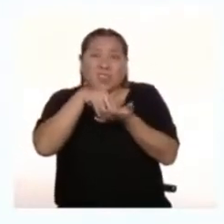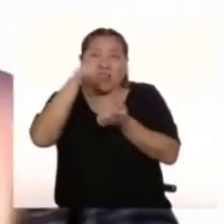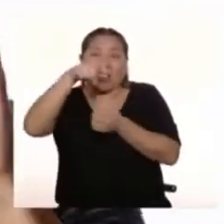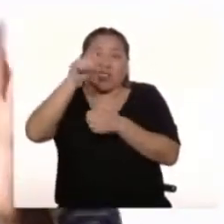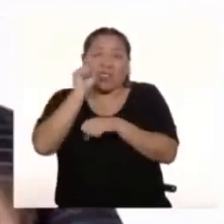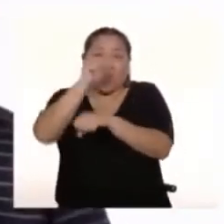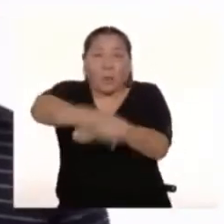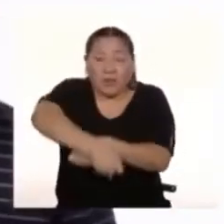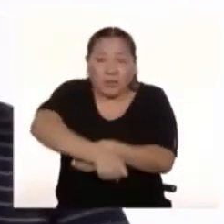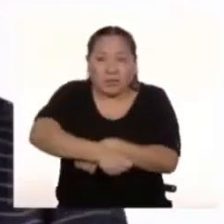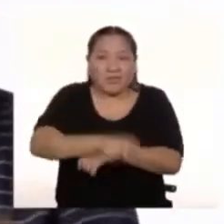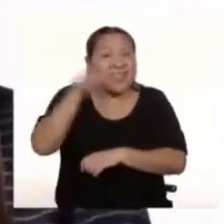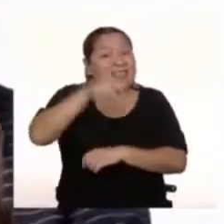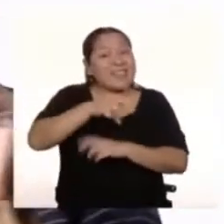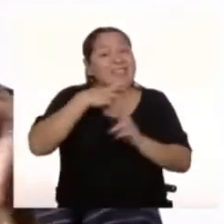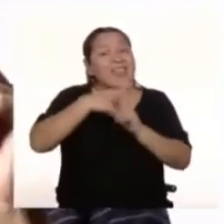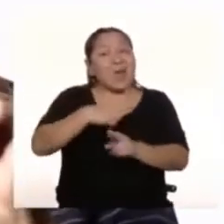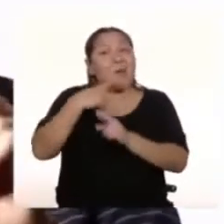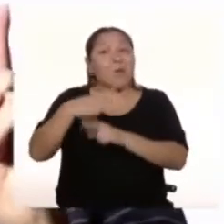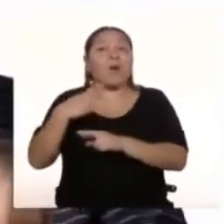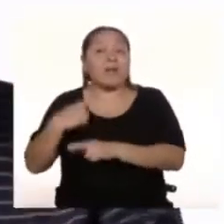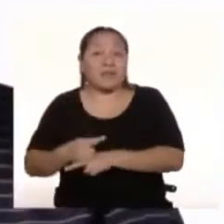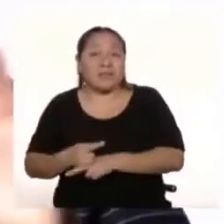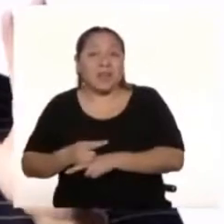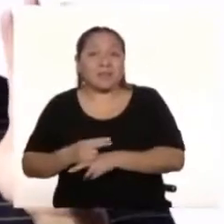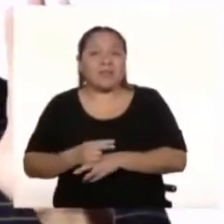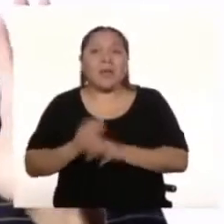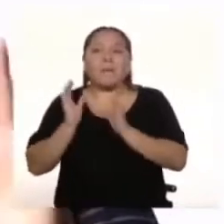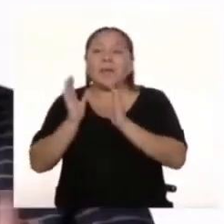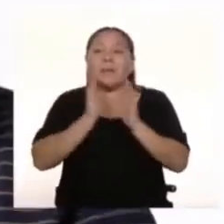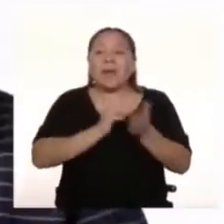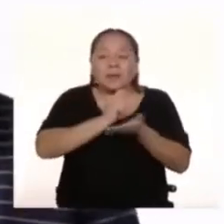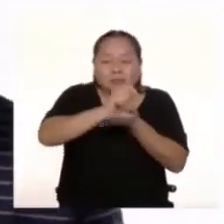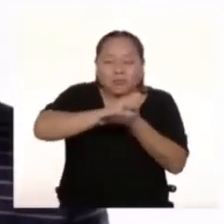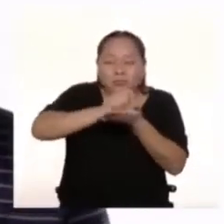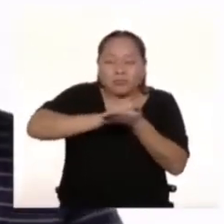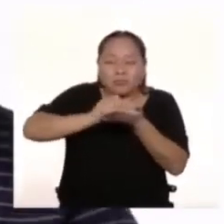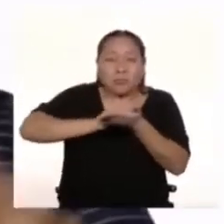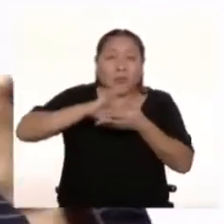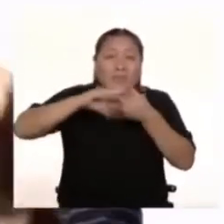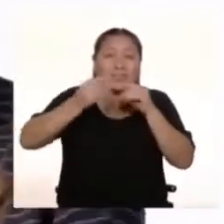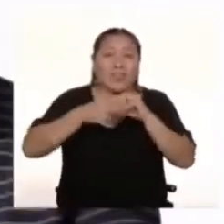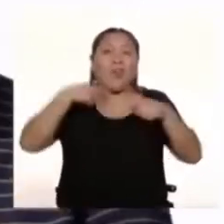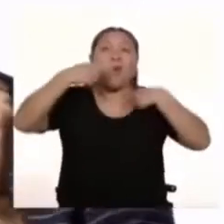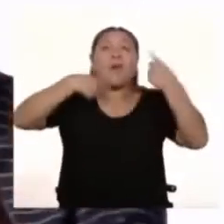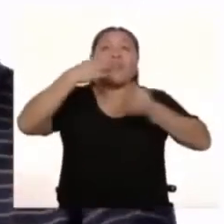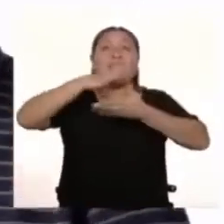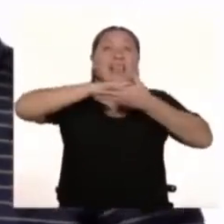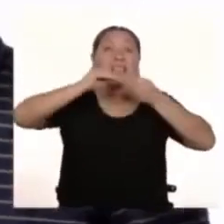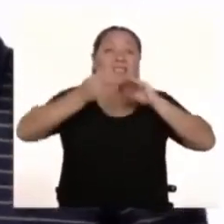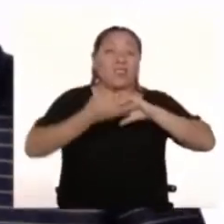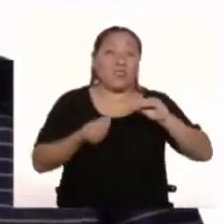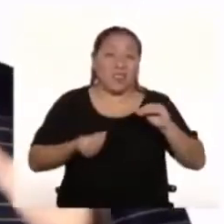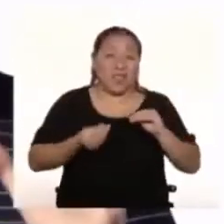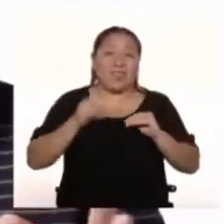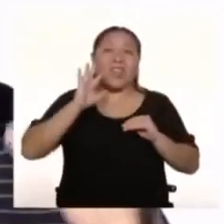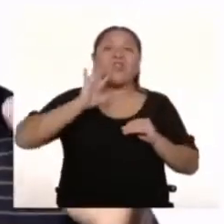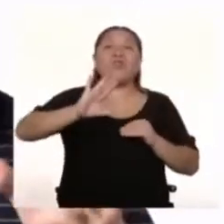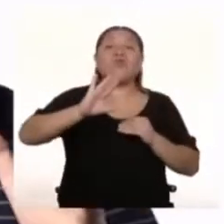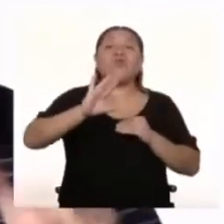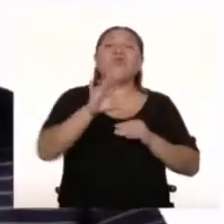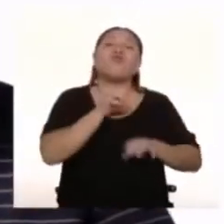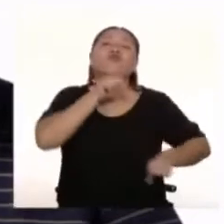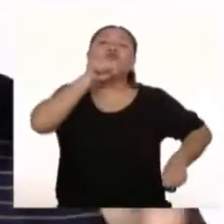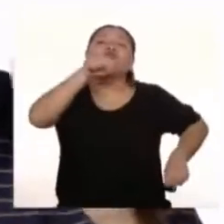En base a las respuestas Elabora un pequeño texto En el cual nos cuentes Las características Y cualidades De tu superhéroe O